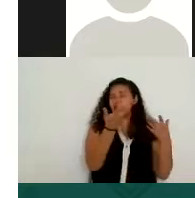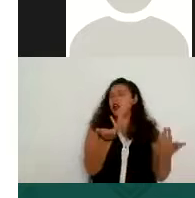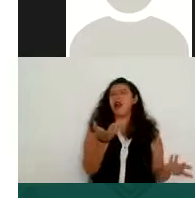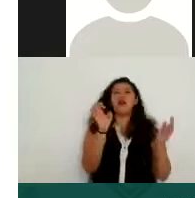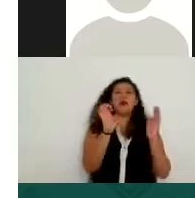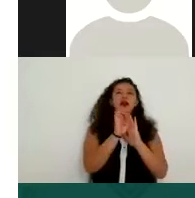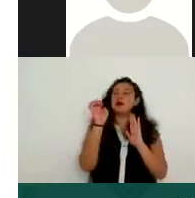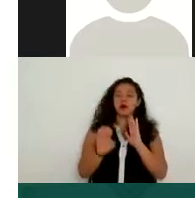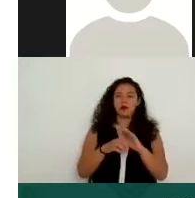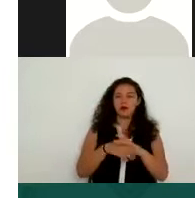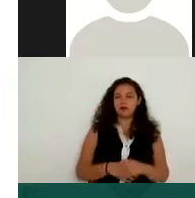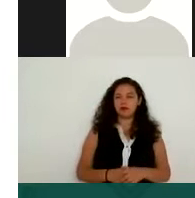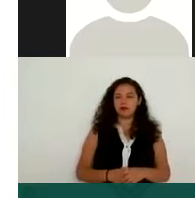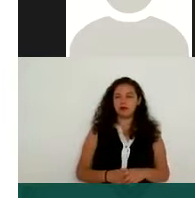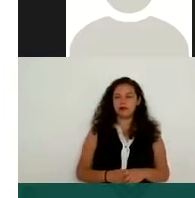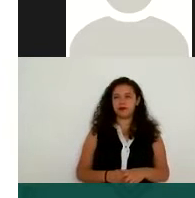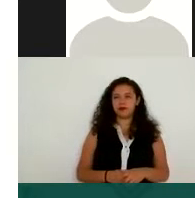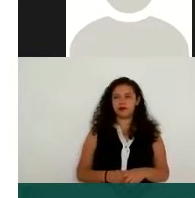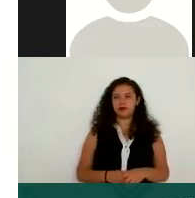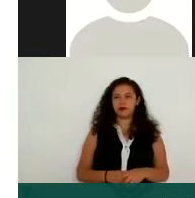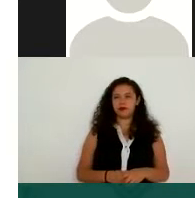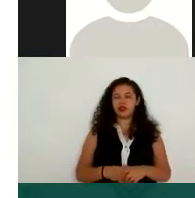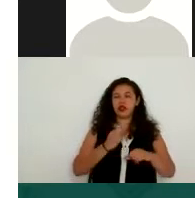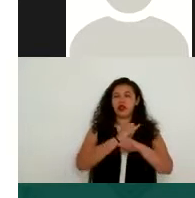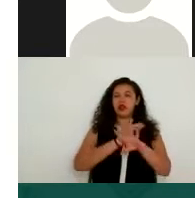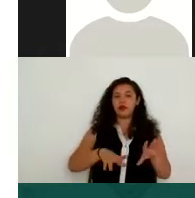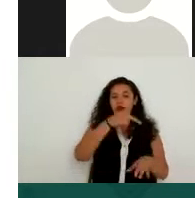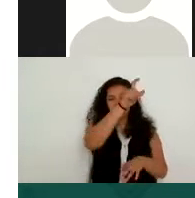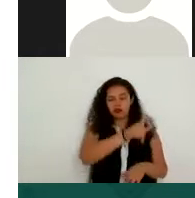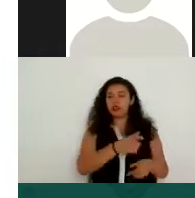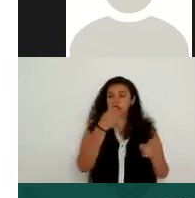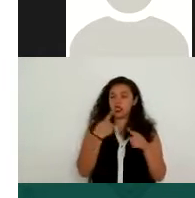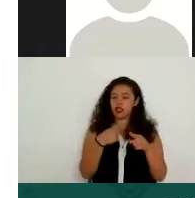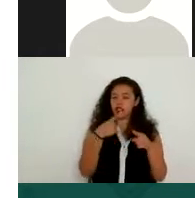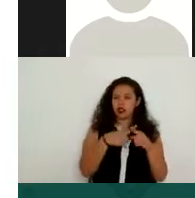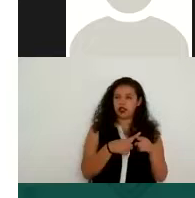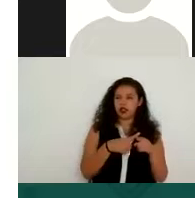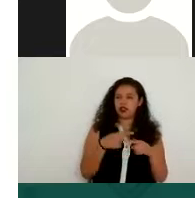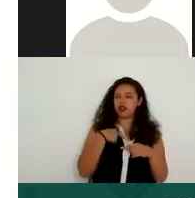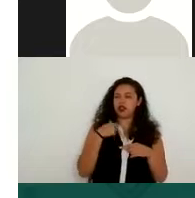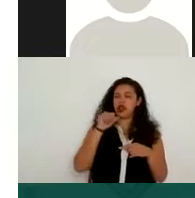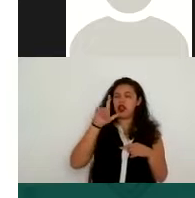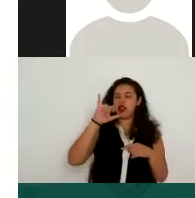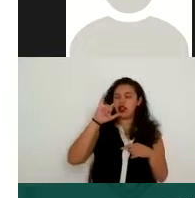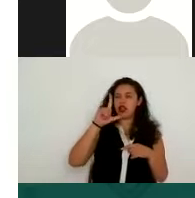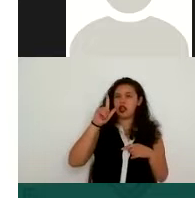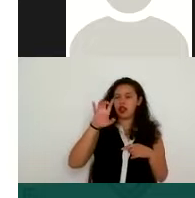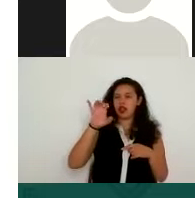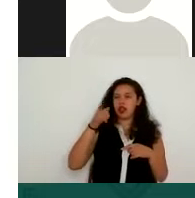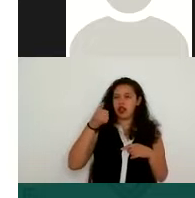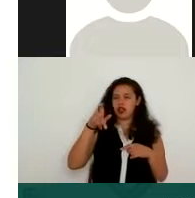¿de quién se trata la información? Vamos a hablar, yo soy Alejandro Pango, yo soy una persona que mide 1,65,